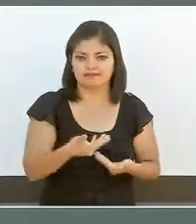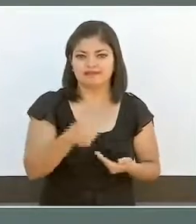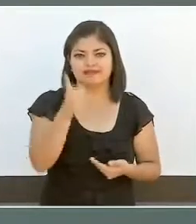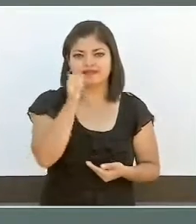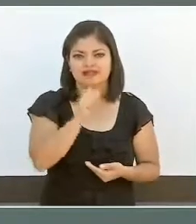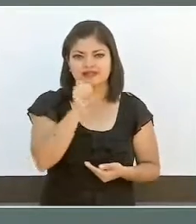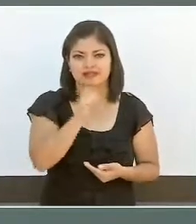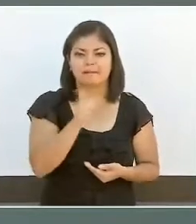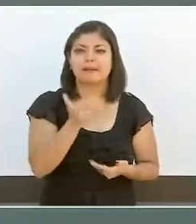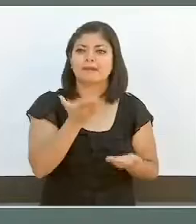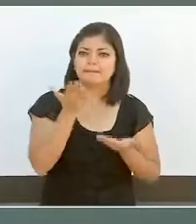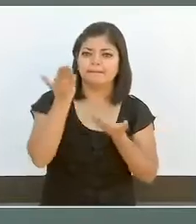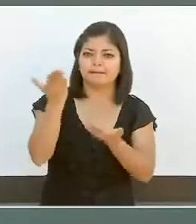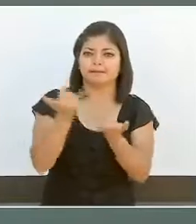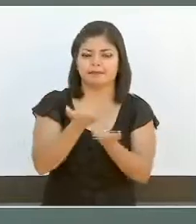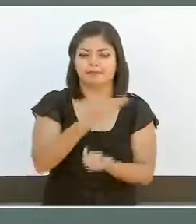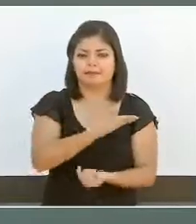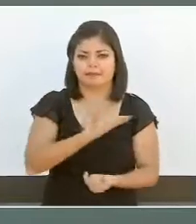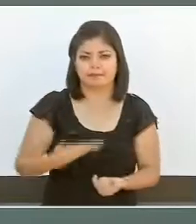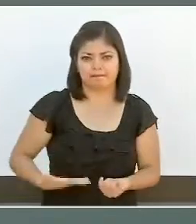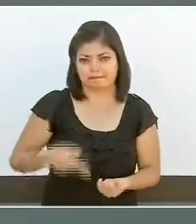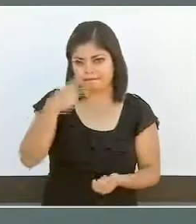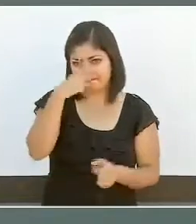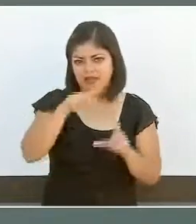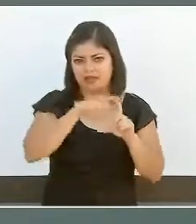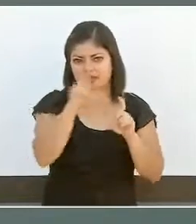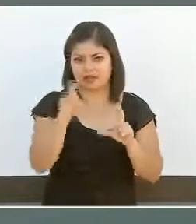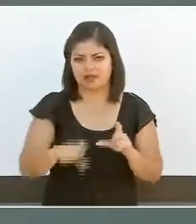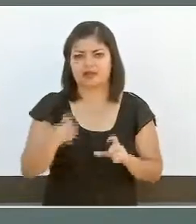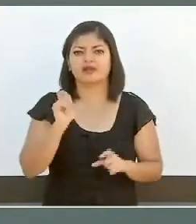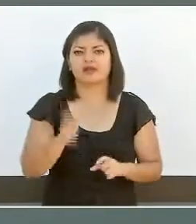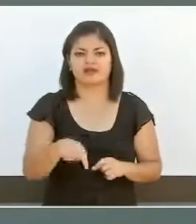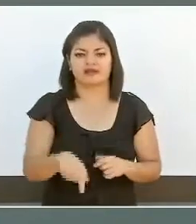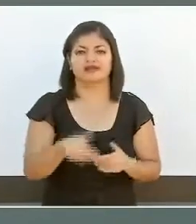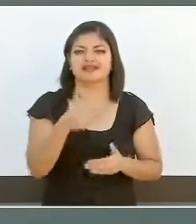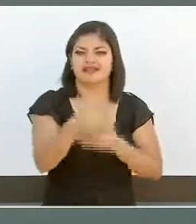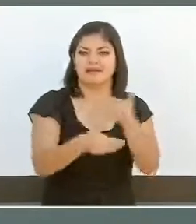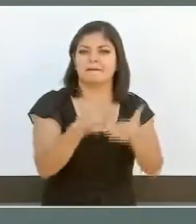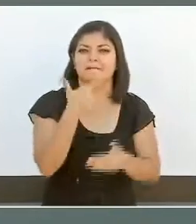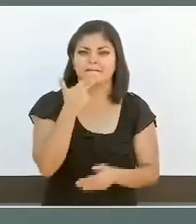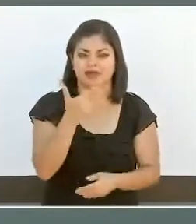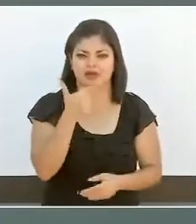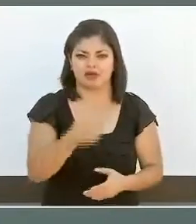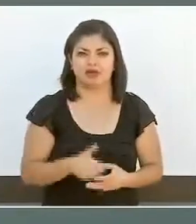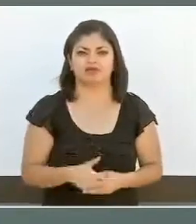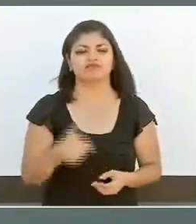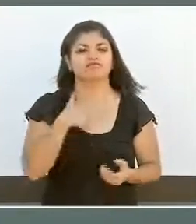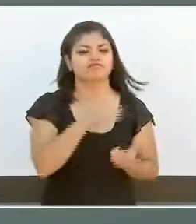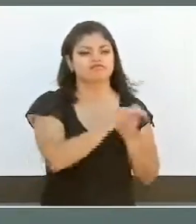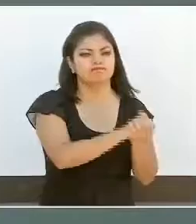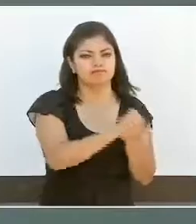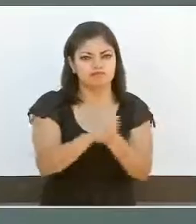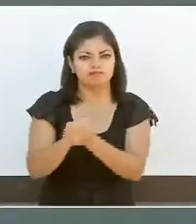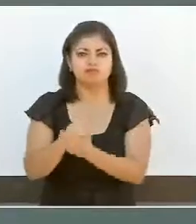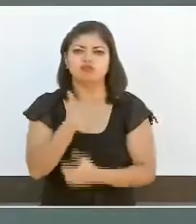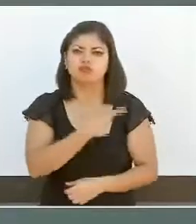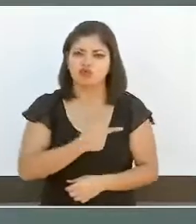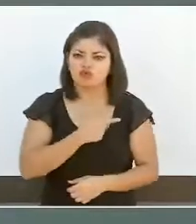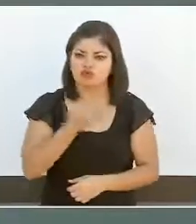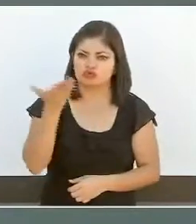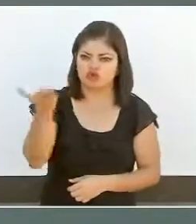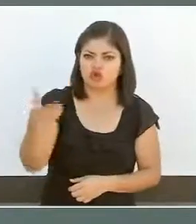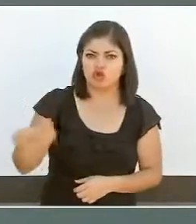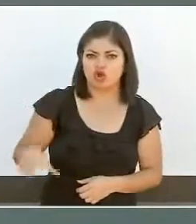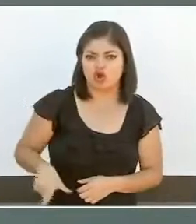presidente de México con esa característica cordialidad y alegría. Saludo con gusto al gobernador del estado,